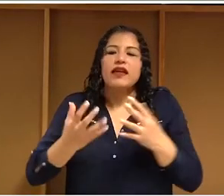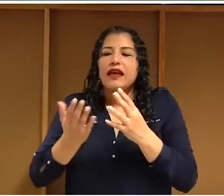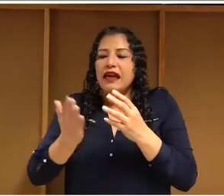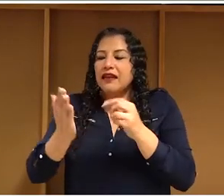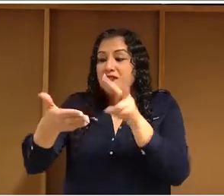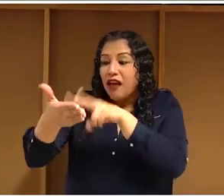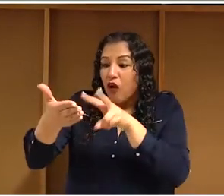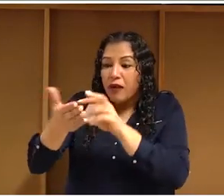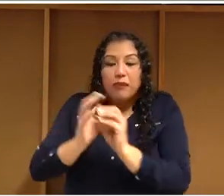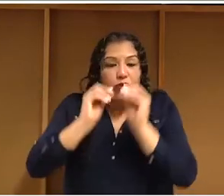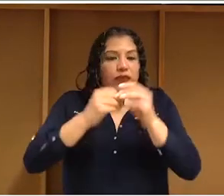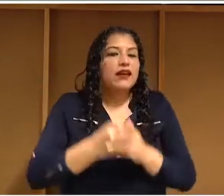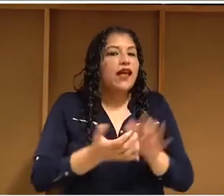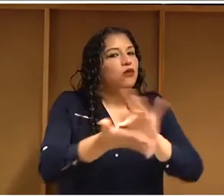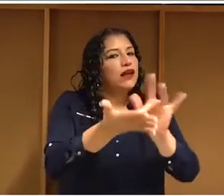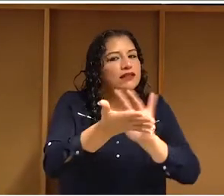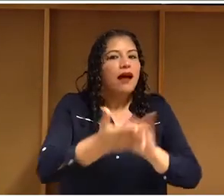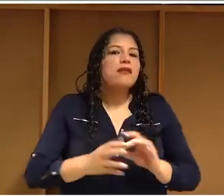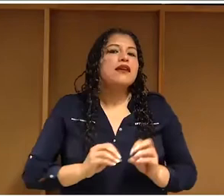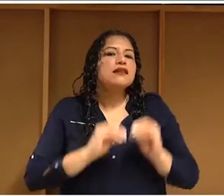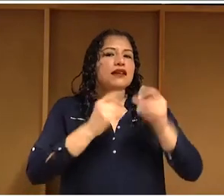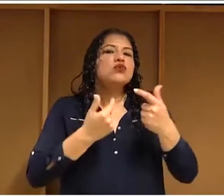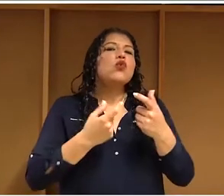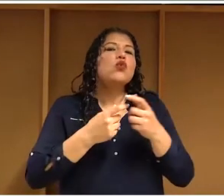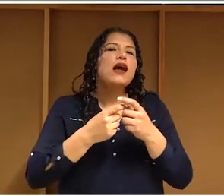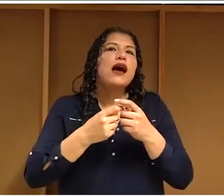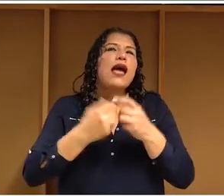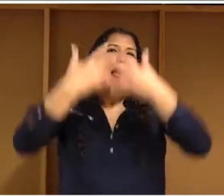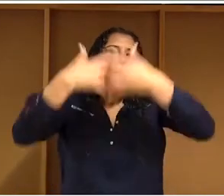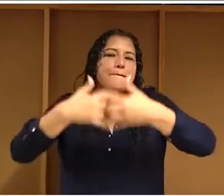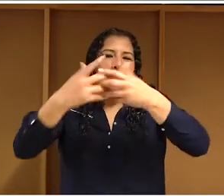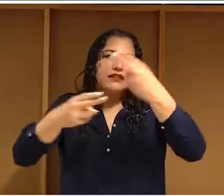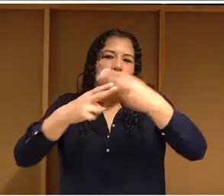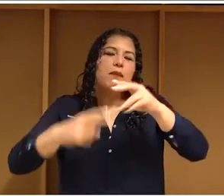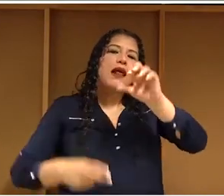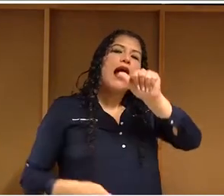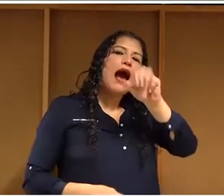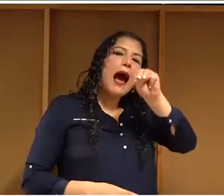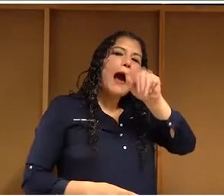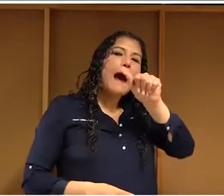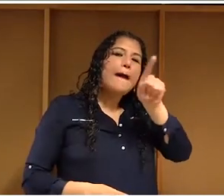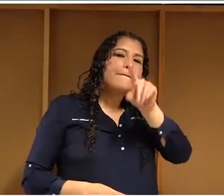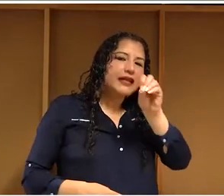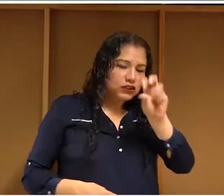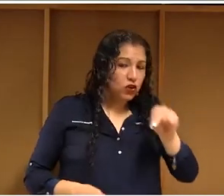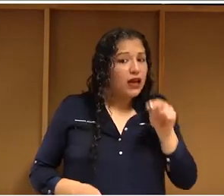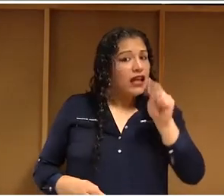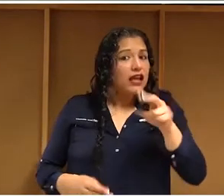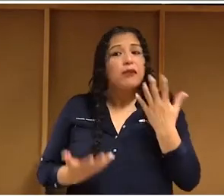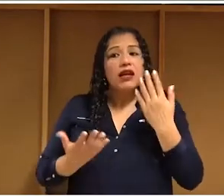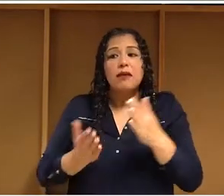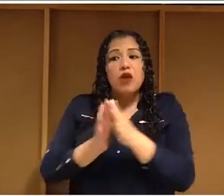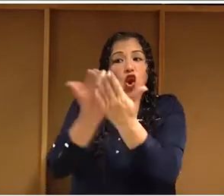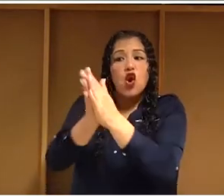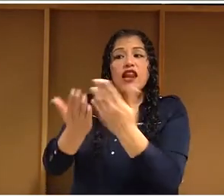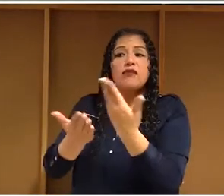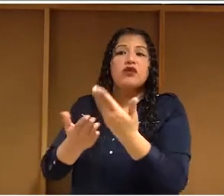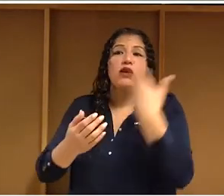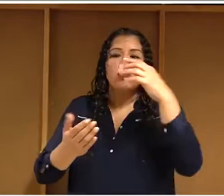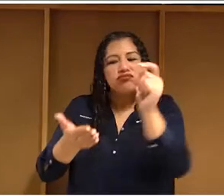puedes bajarte las tradiciones peruanas gratis. Amazon se ha tomado el trabajo de subir las tradiciones peruanas de Ricardo Palma gratis para